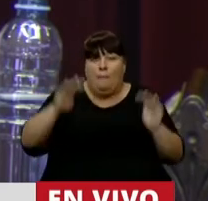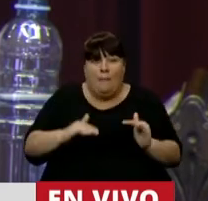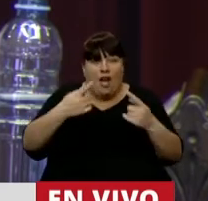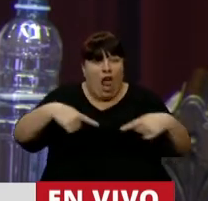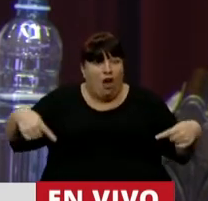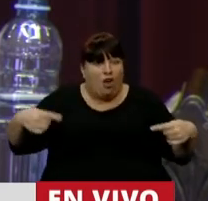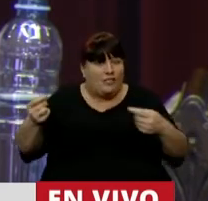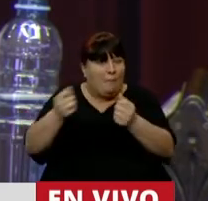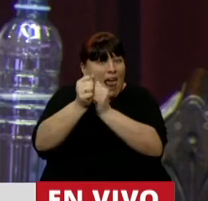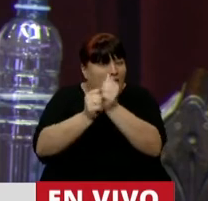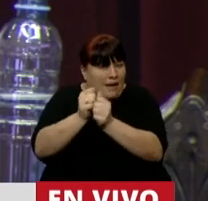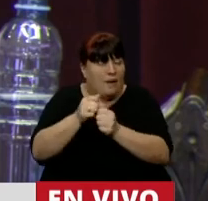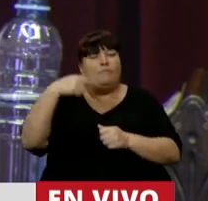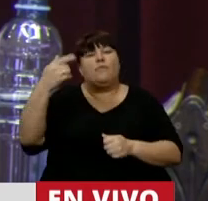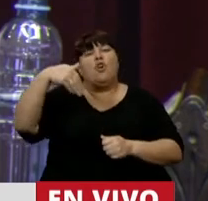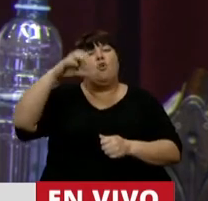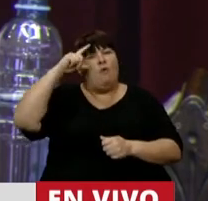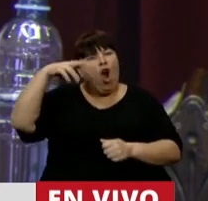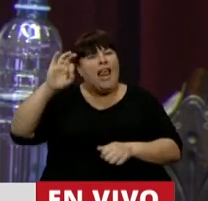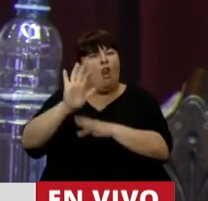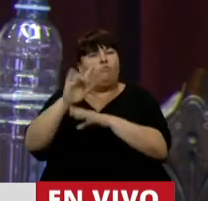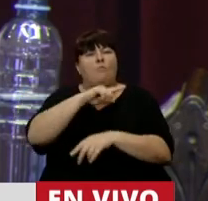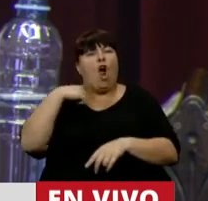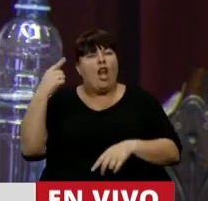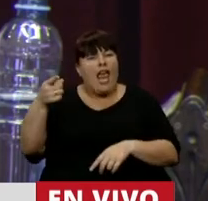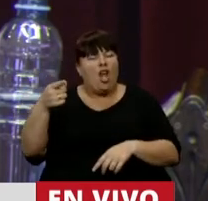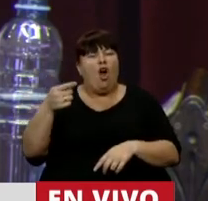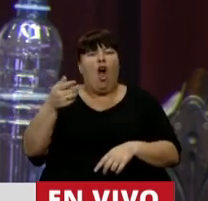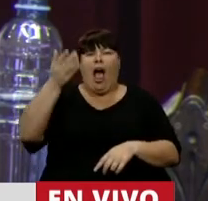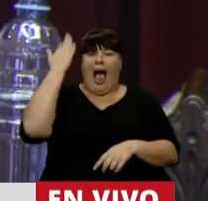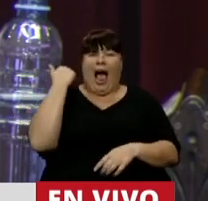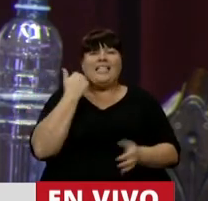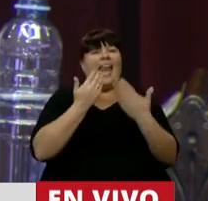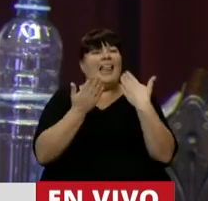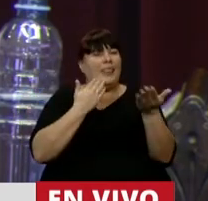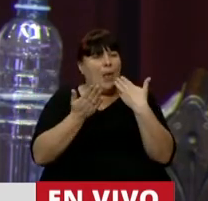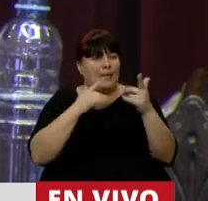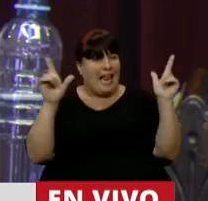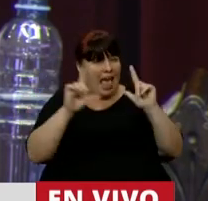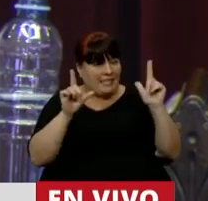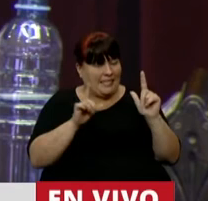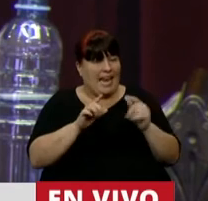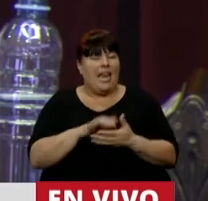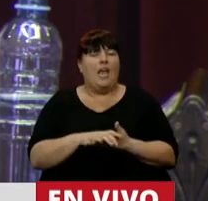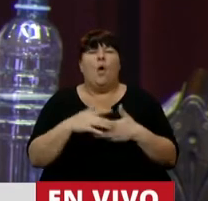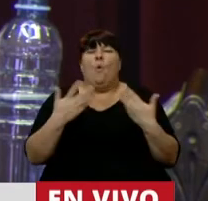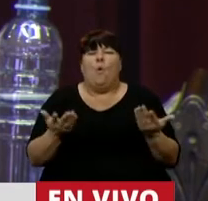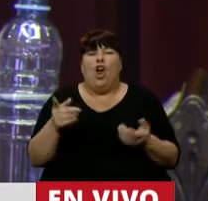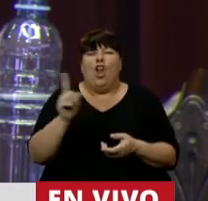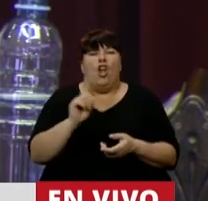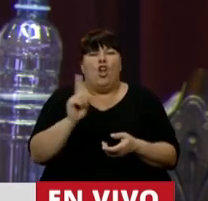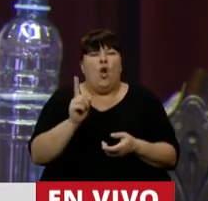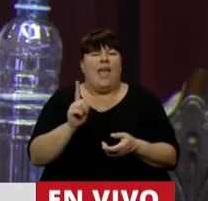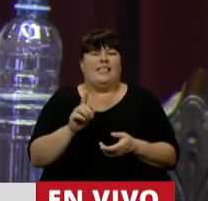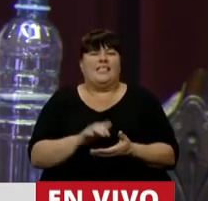prima. Guillermo Moreno, ayer en una entrevista televisiva que le hicieron, pero entonces esto no se